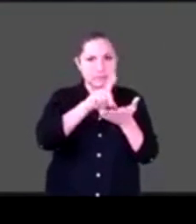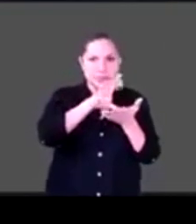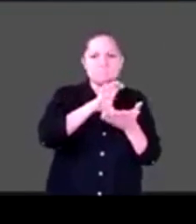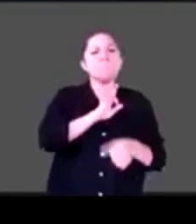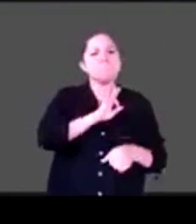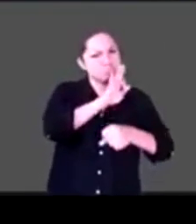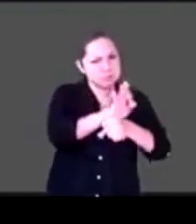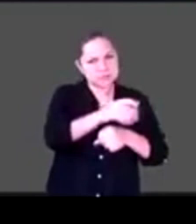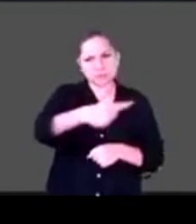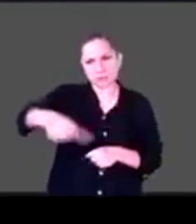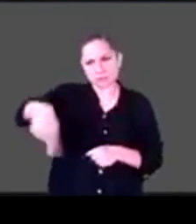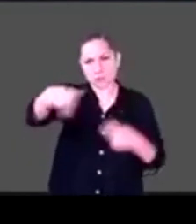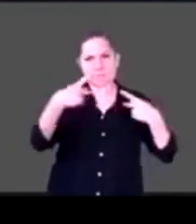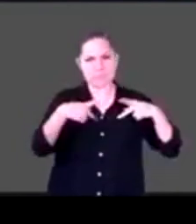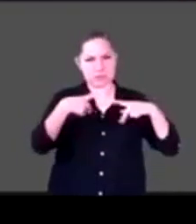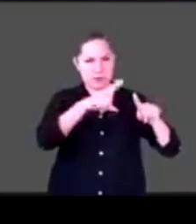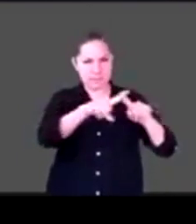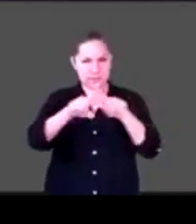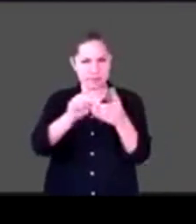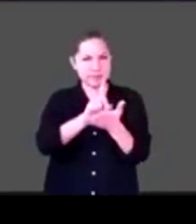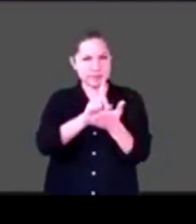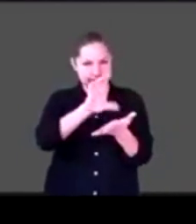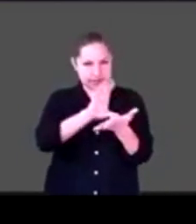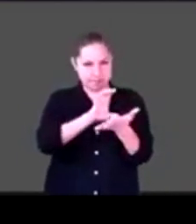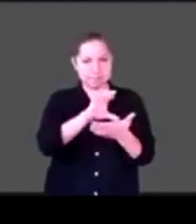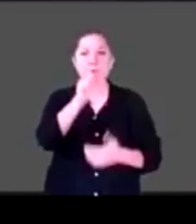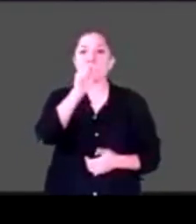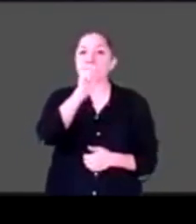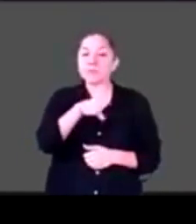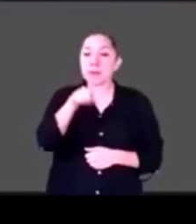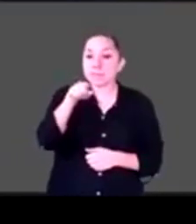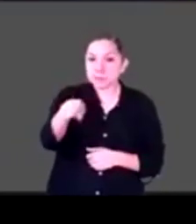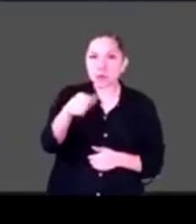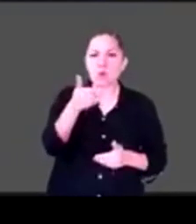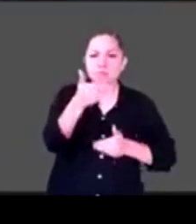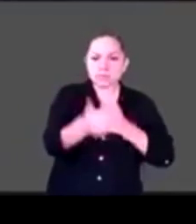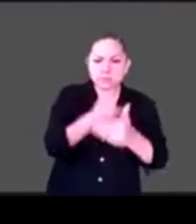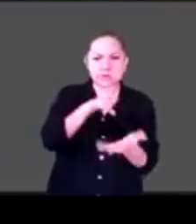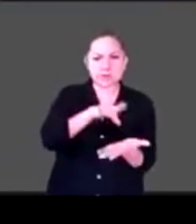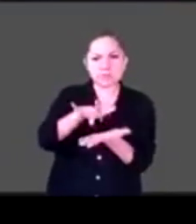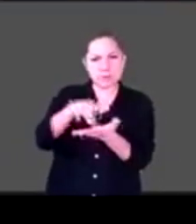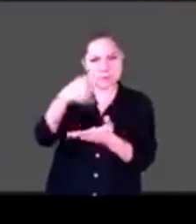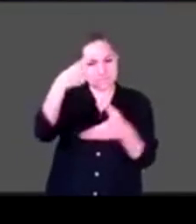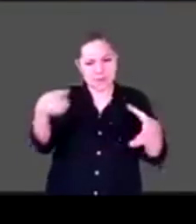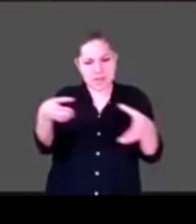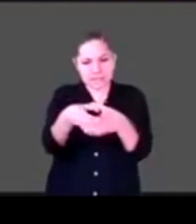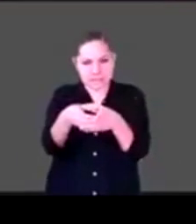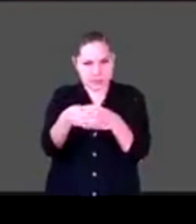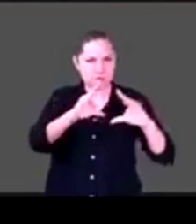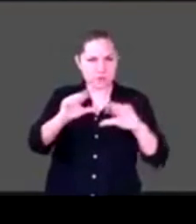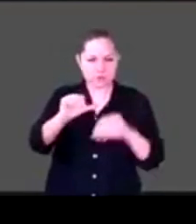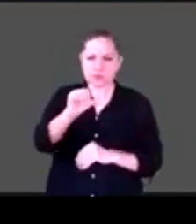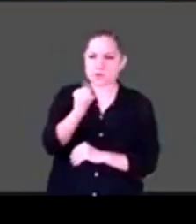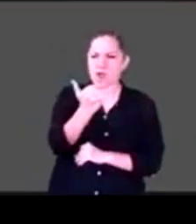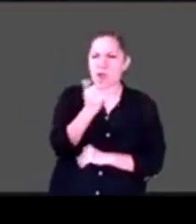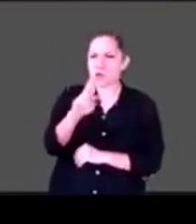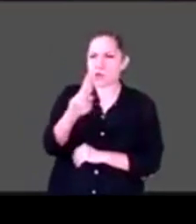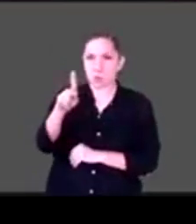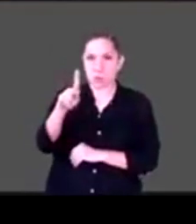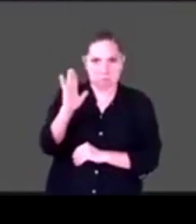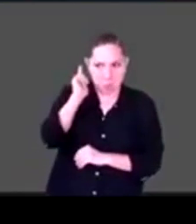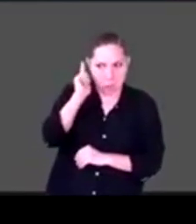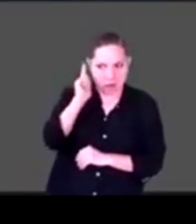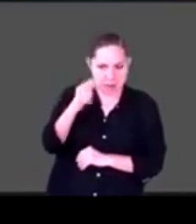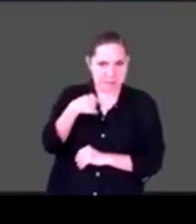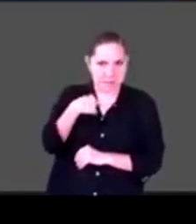Ha colaborado como coordinador del proyecto Centro de Formación Integral Ayuk, espero haber dicho bien el nombre de la comunidad, y